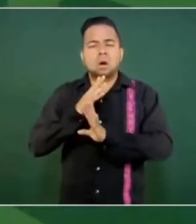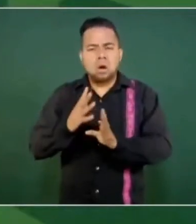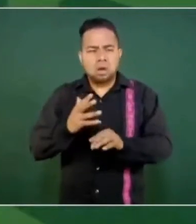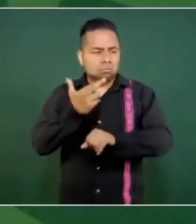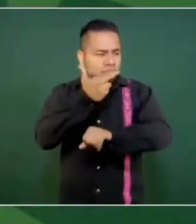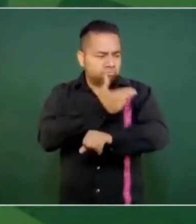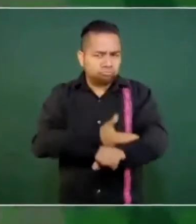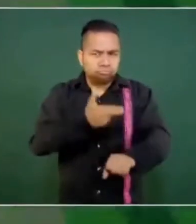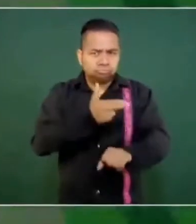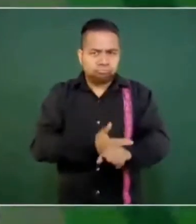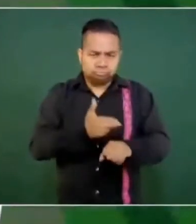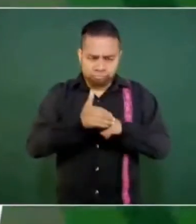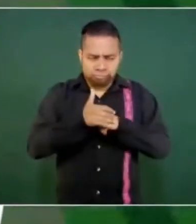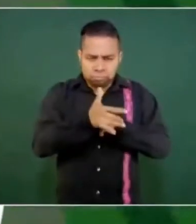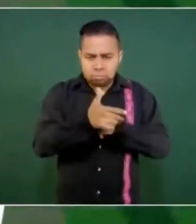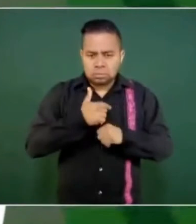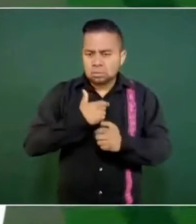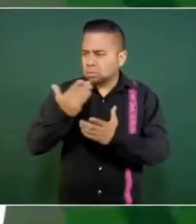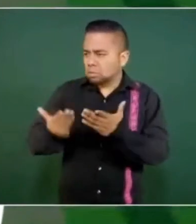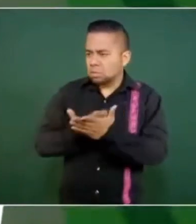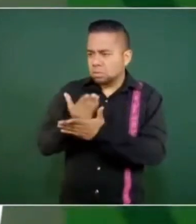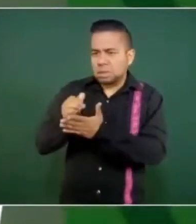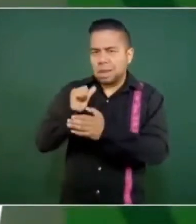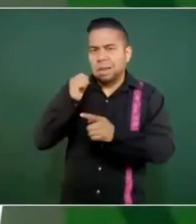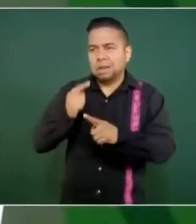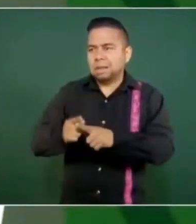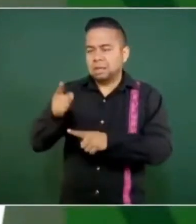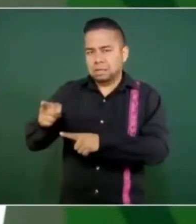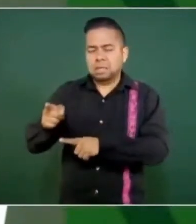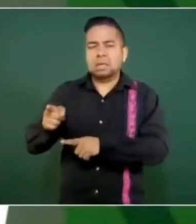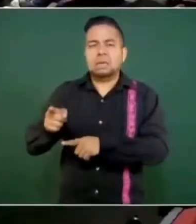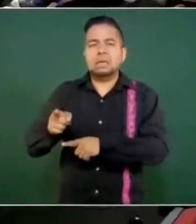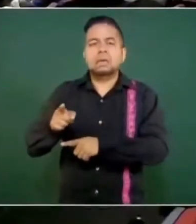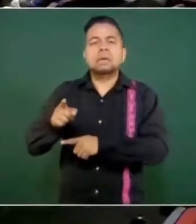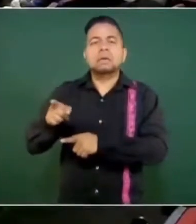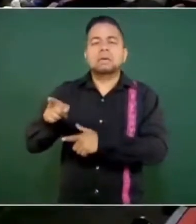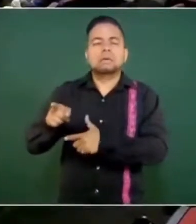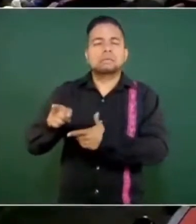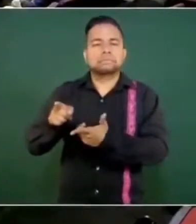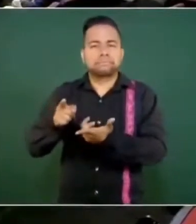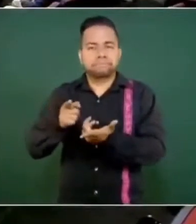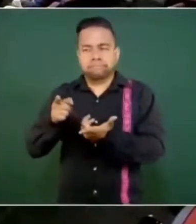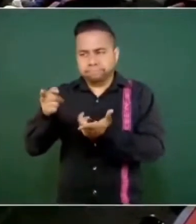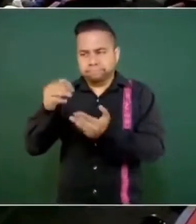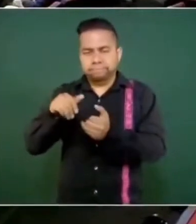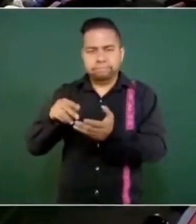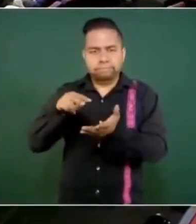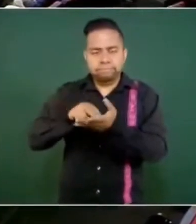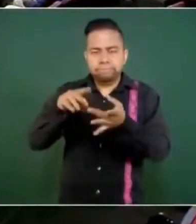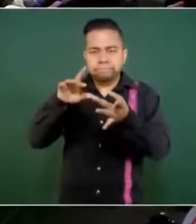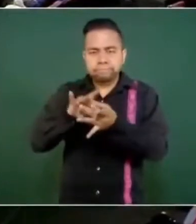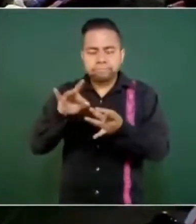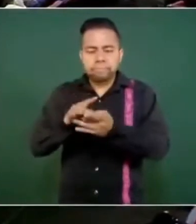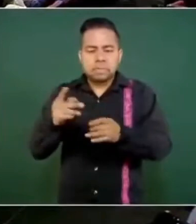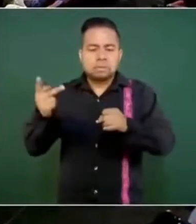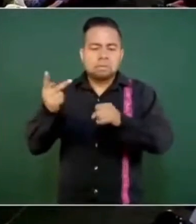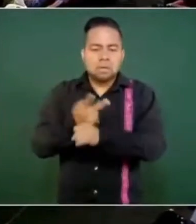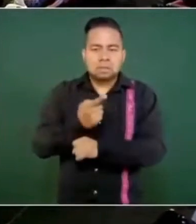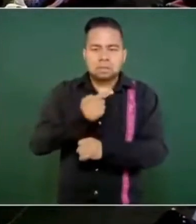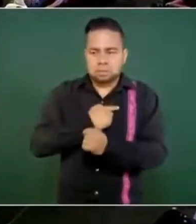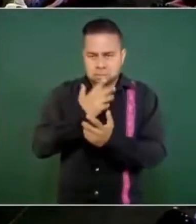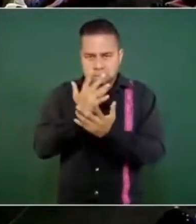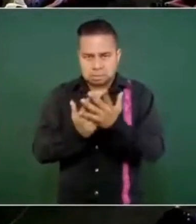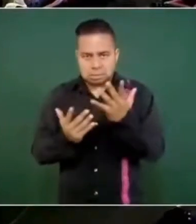Ya le voy a pedir aquí al vicealmirante que nos informe sobre lo que estamos haciendo